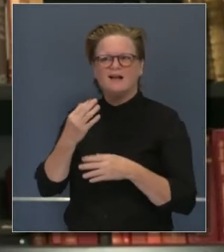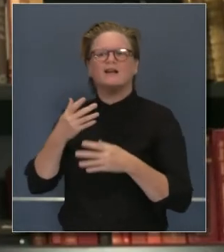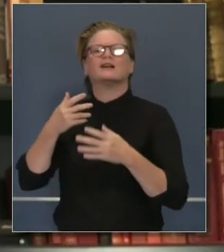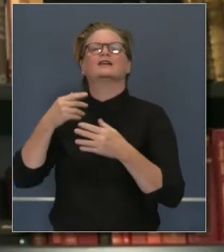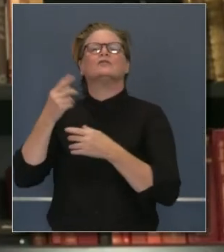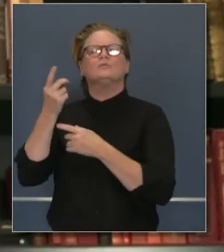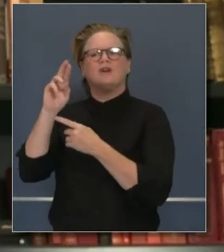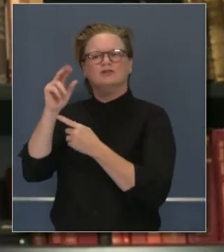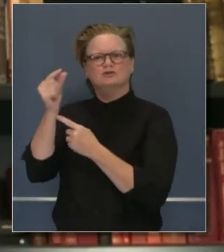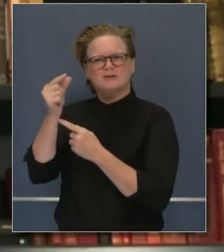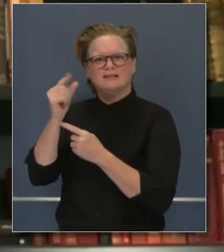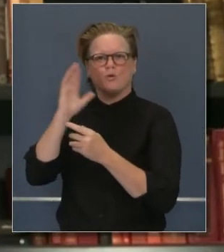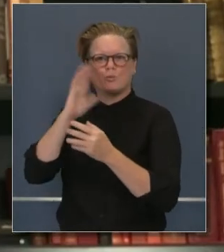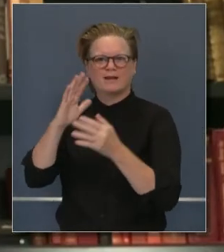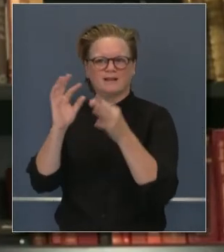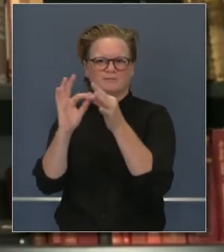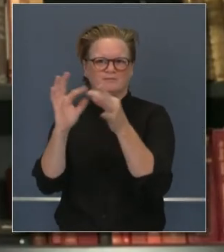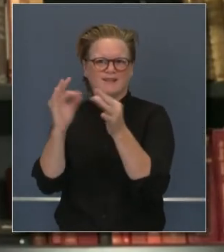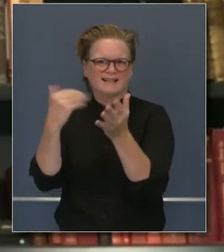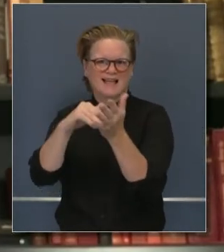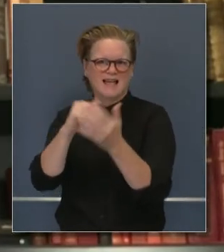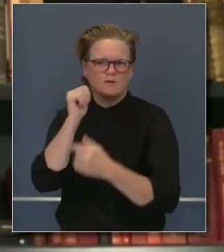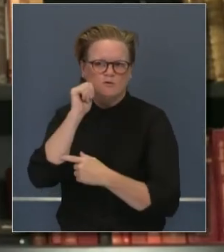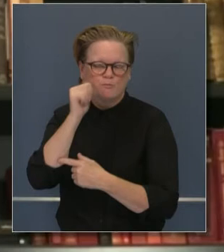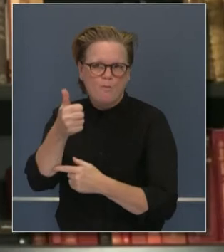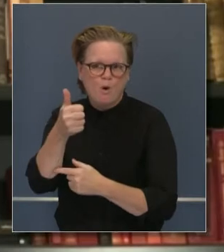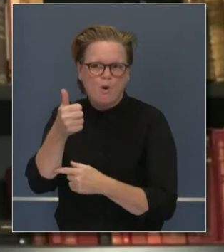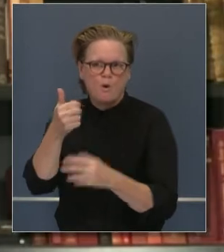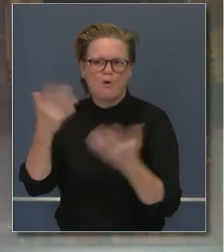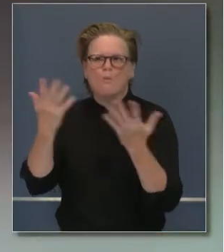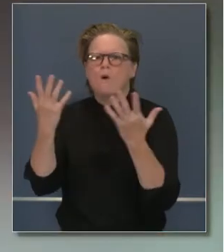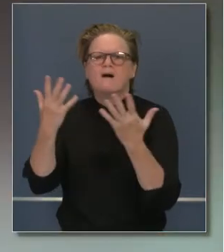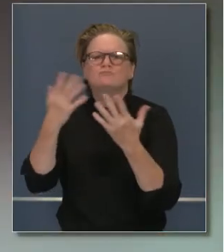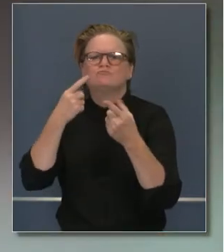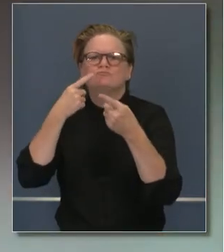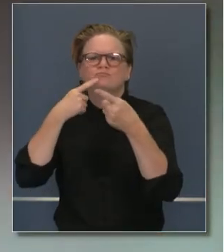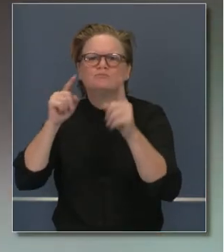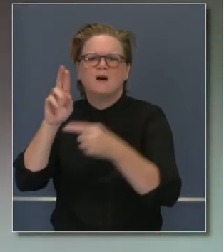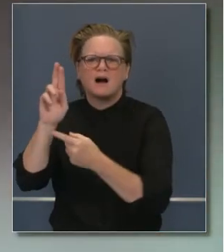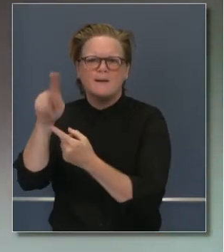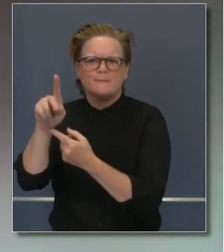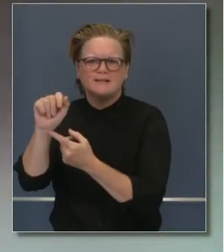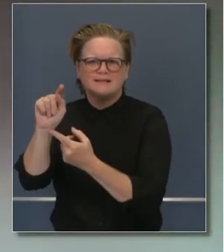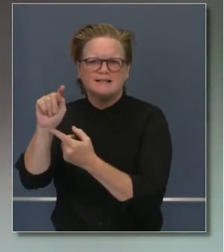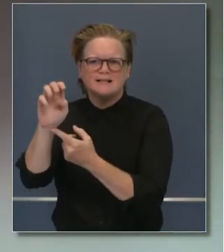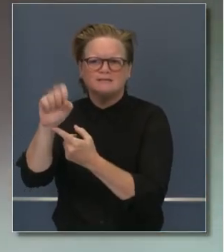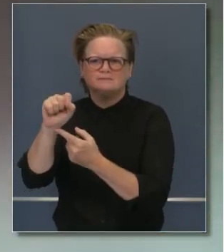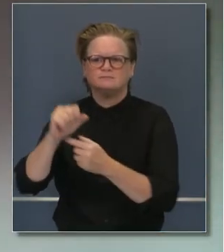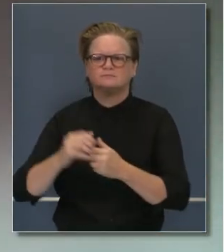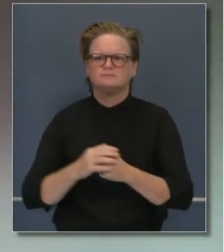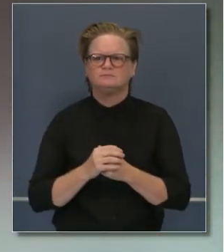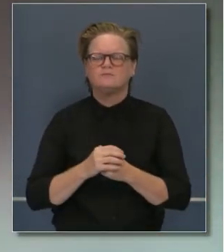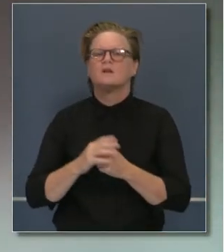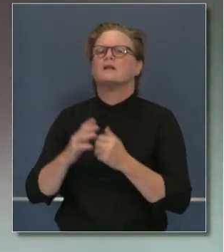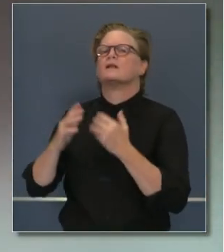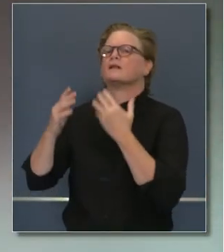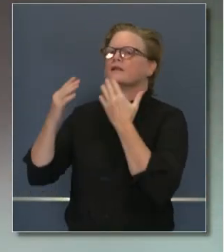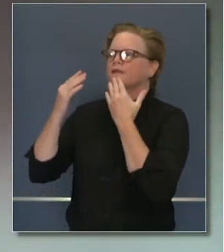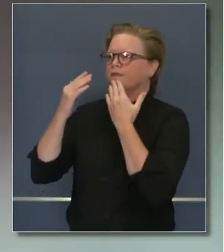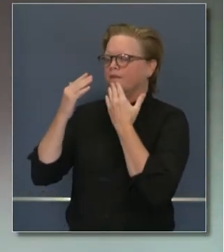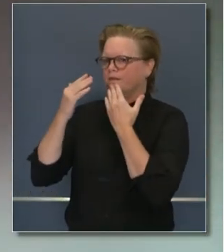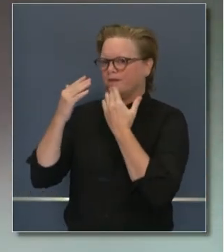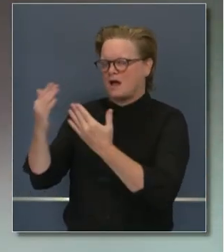semana. Tal vez pueda darnos un vistazo nada más de lo que espera anunciar usted mañana, doctor Galley. Claro que sí.